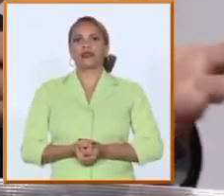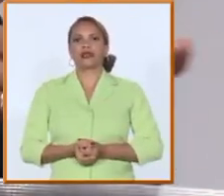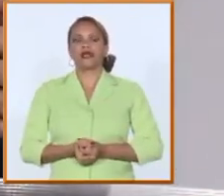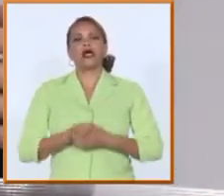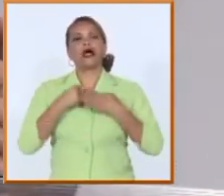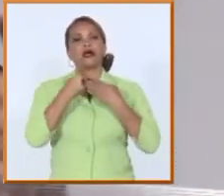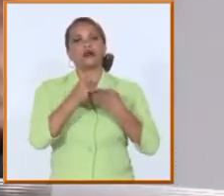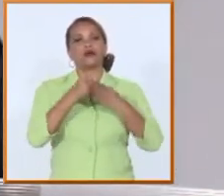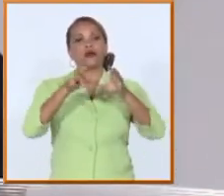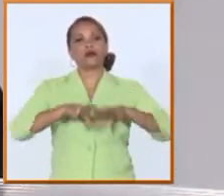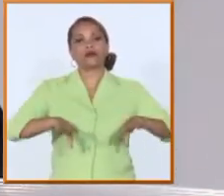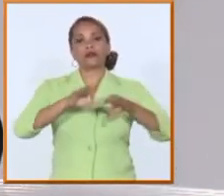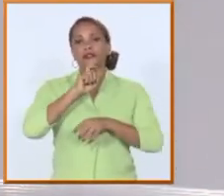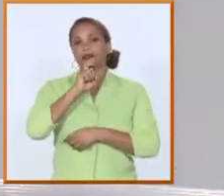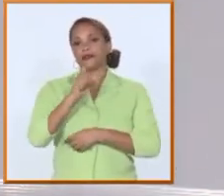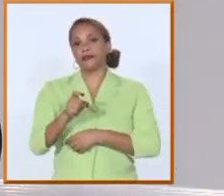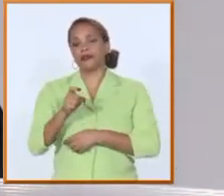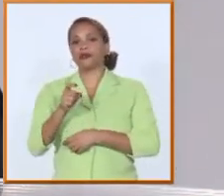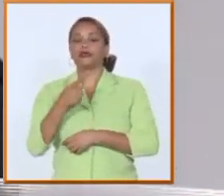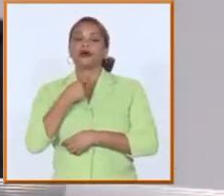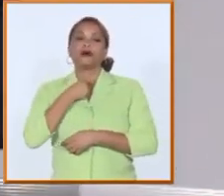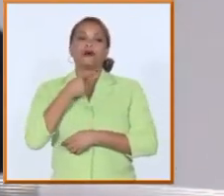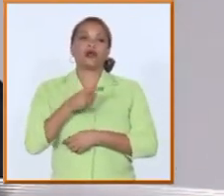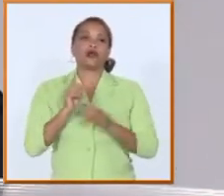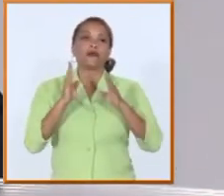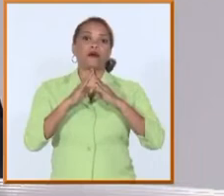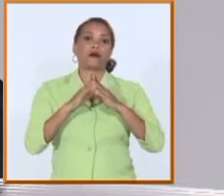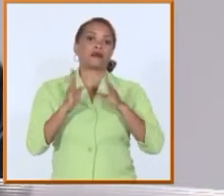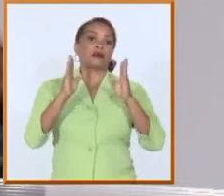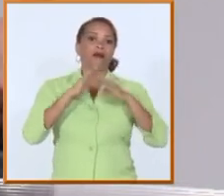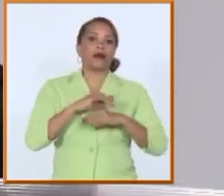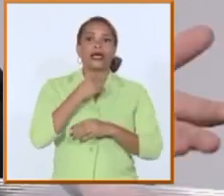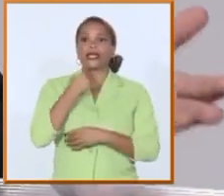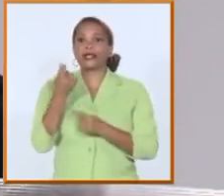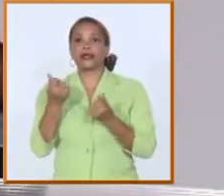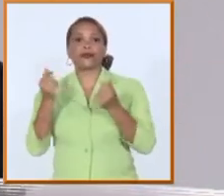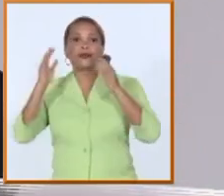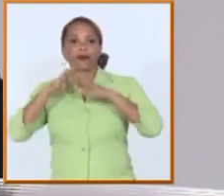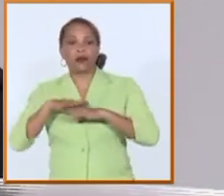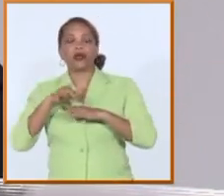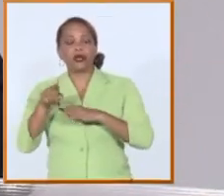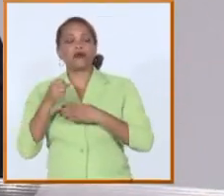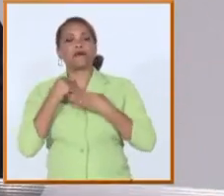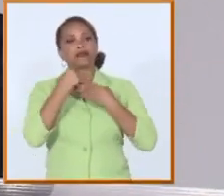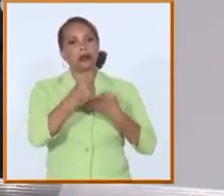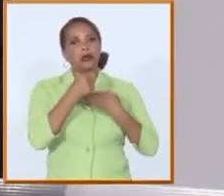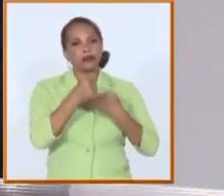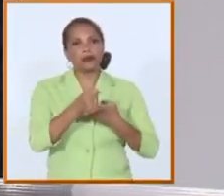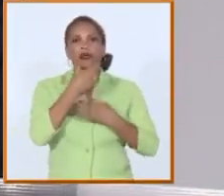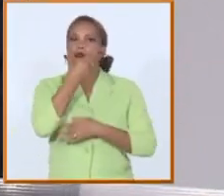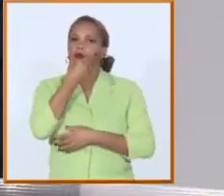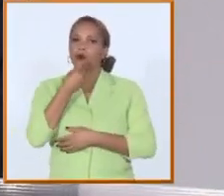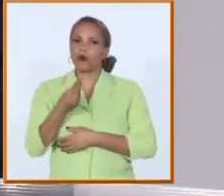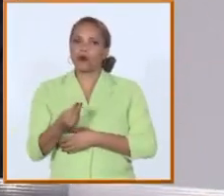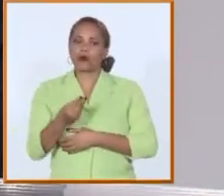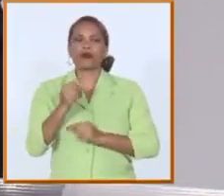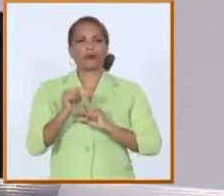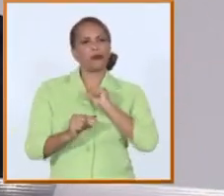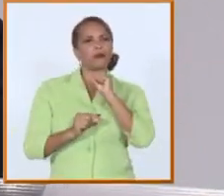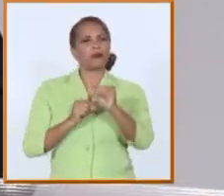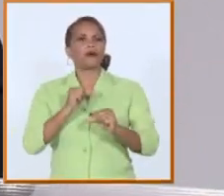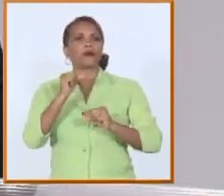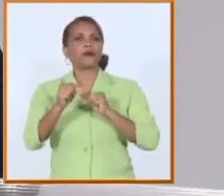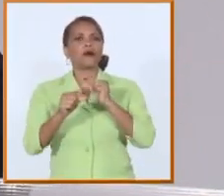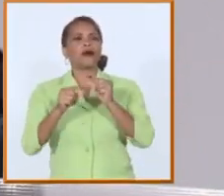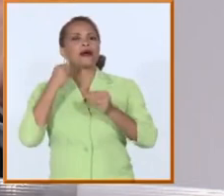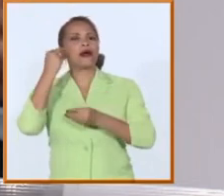muchas veces con obtener una carrera y hacerse profesionales ya es una ayuda imprescindible para cambiar